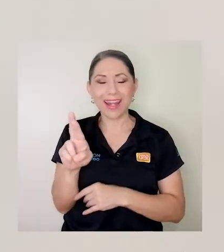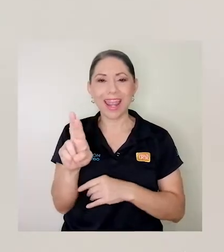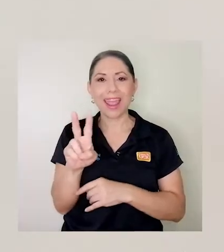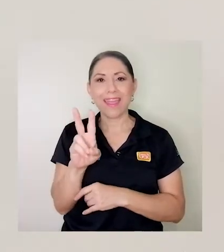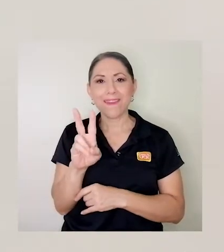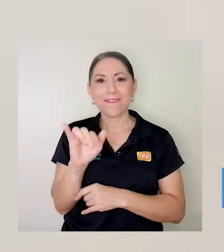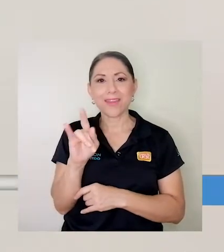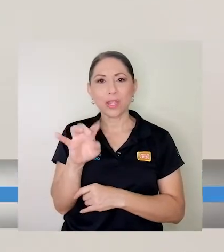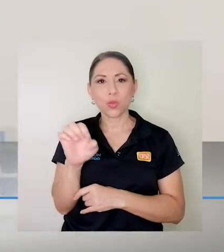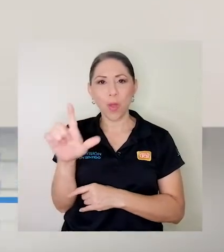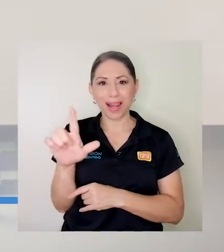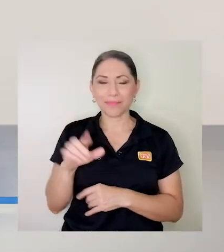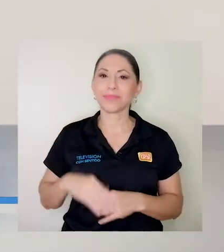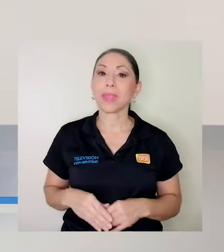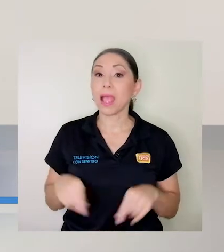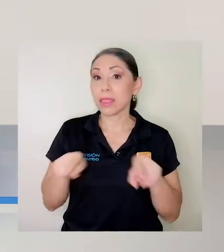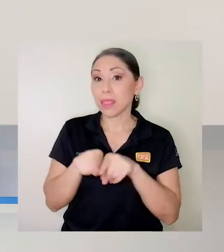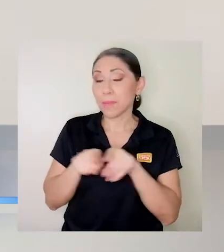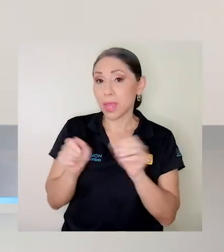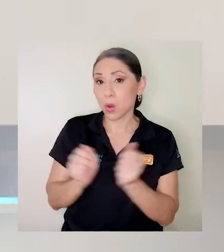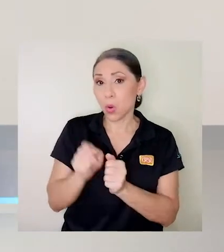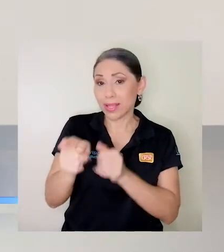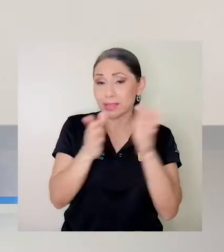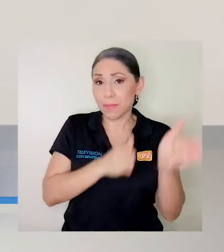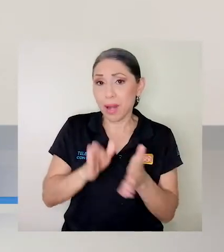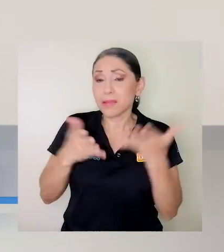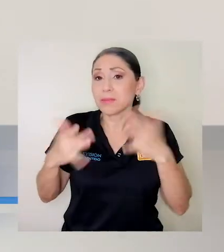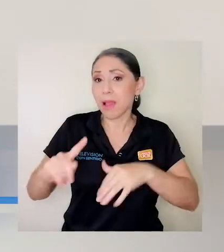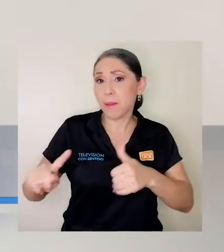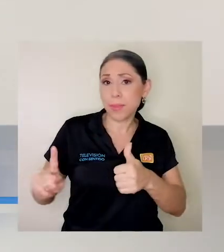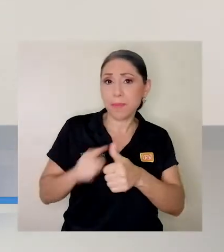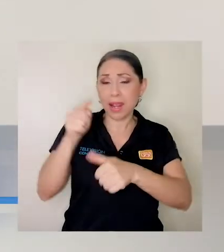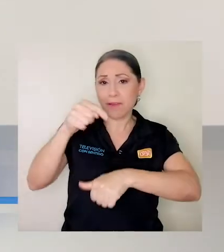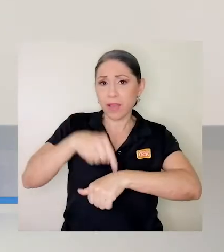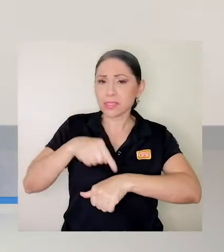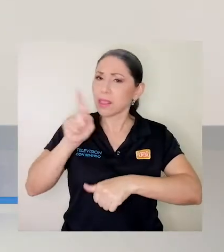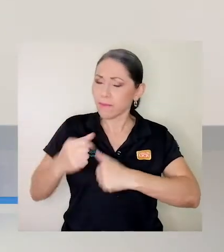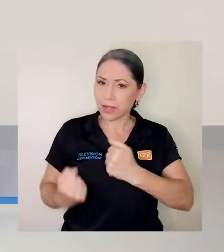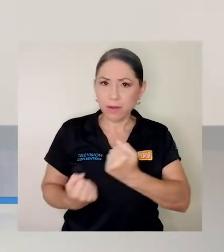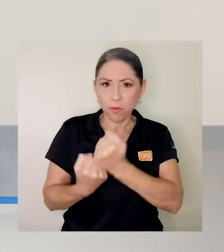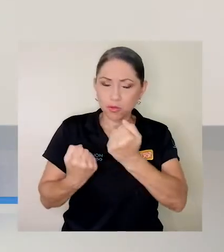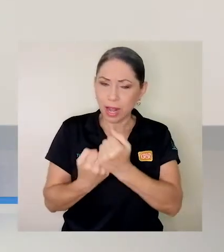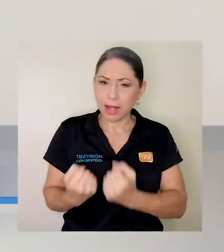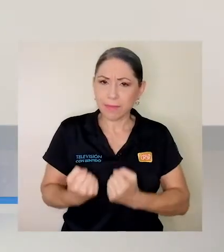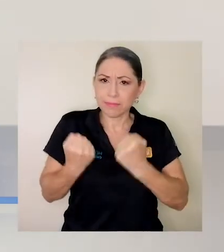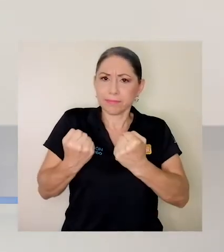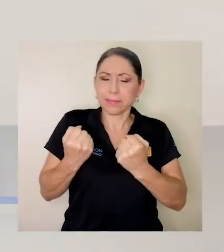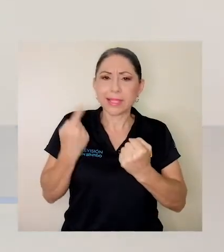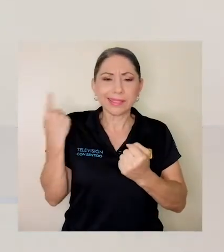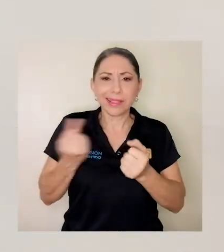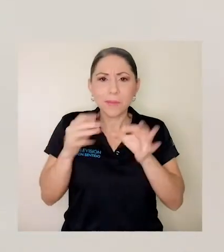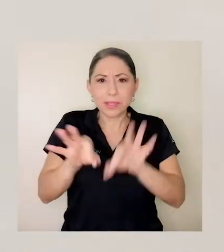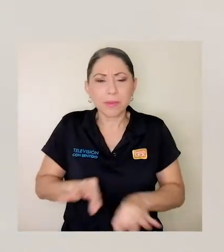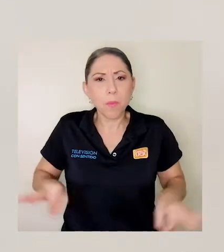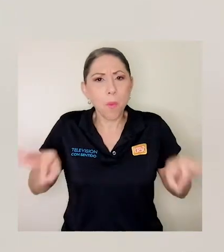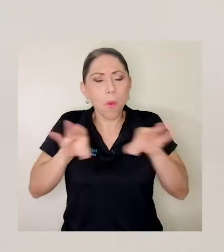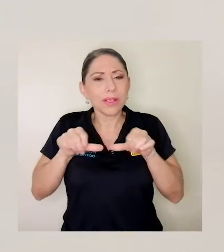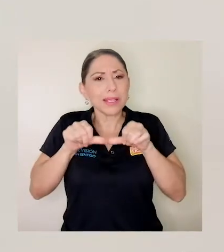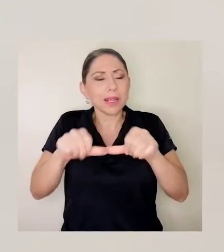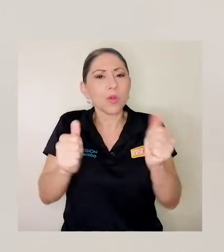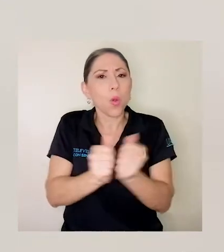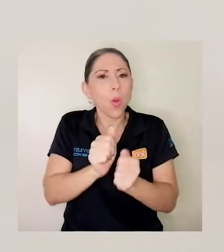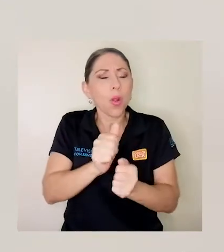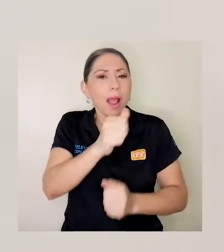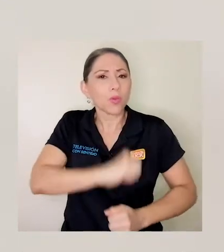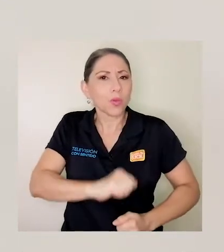También este plan, pues lo que hemos hecho es la primera fase, que hay que reforzarla. Es importante siempre seguir trabajando con las autoridades universitarias,